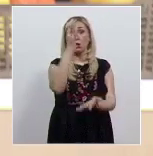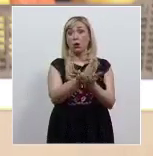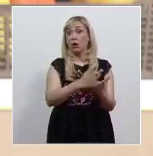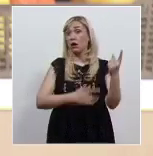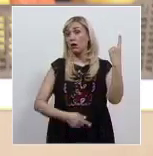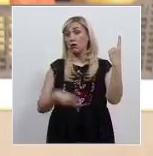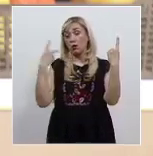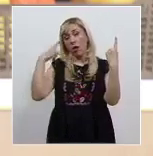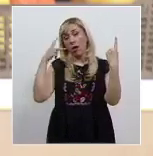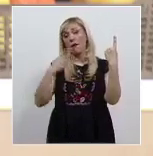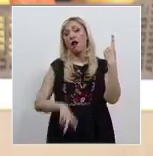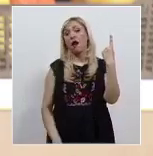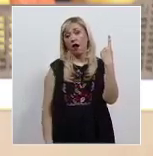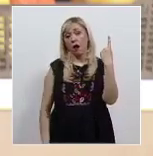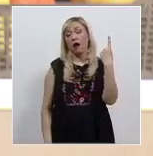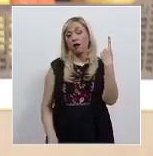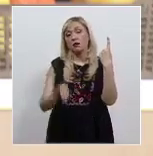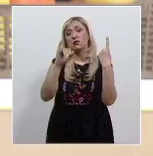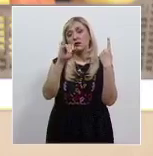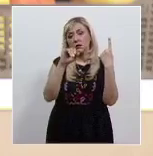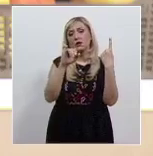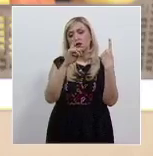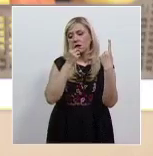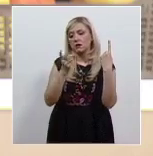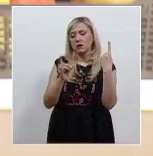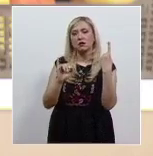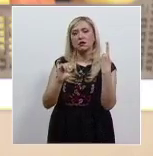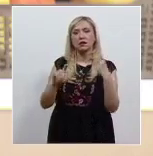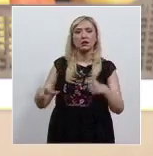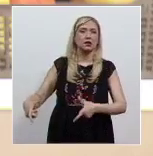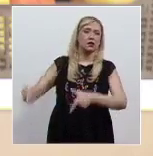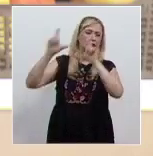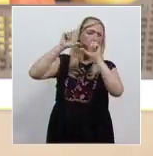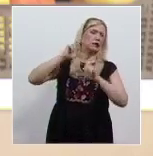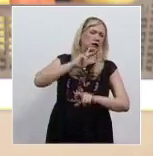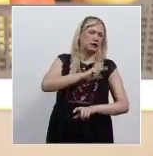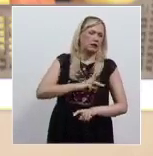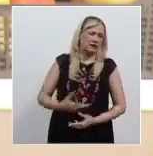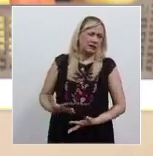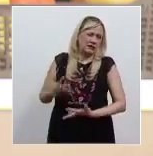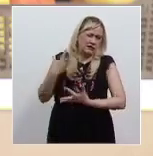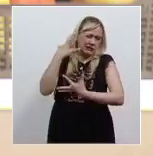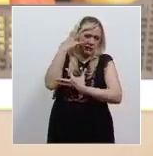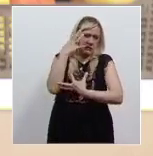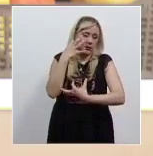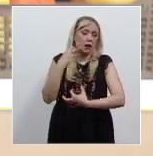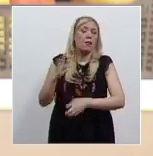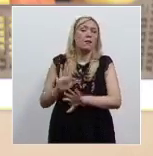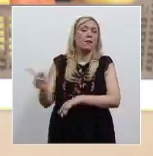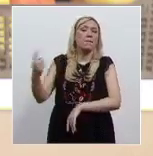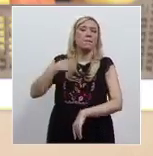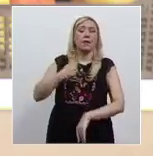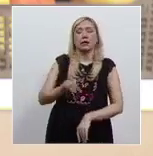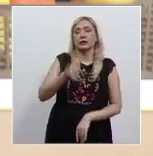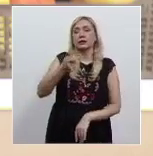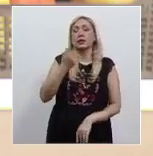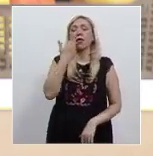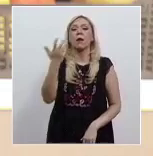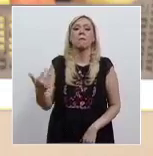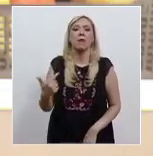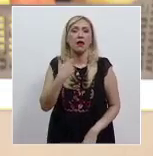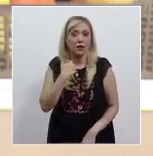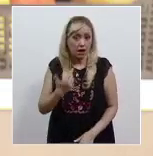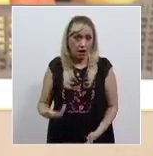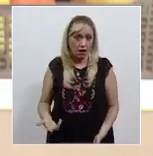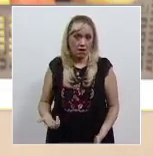que reconoce los ataques con ácido, con sustancias químicas como tentativa de femicidio y